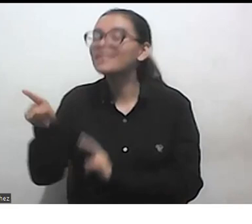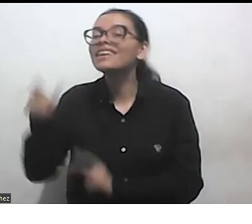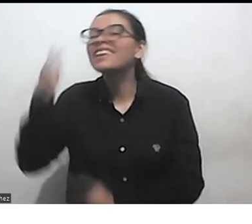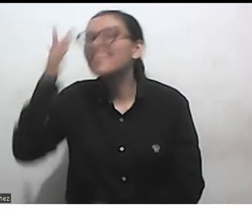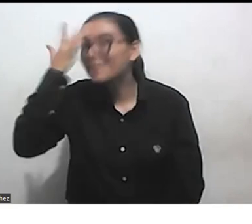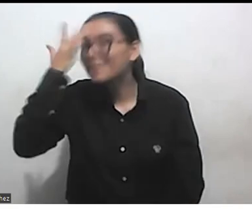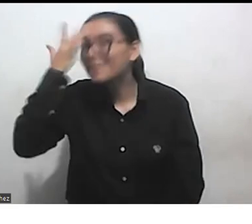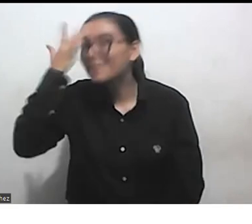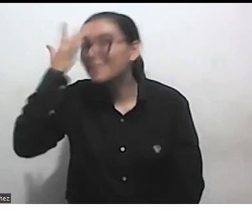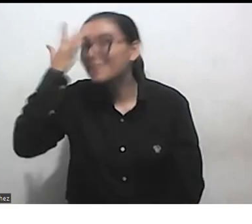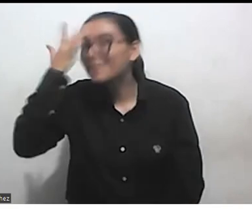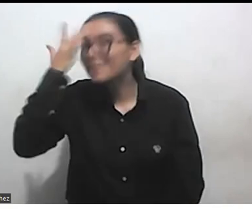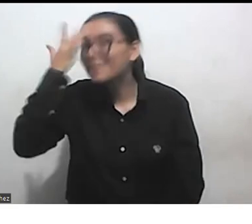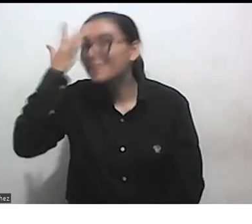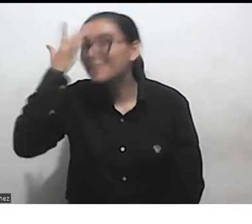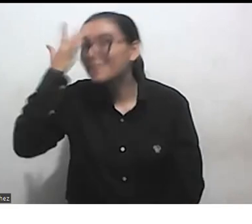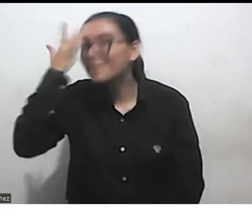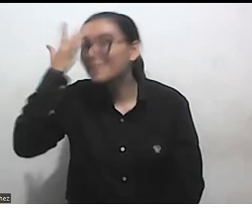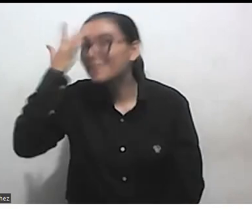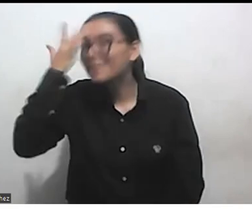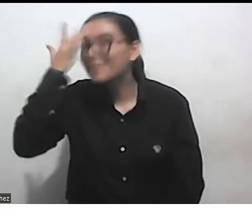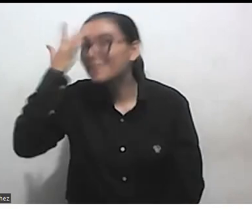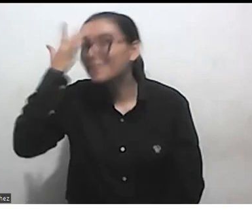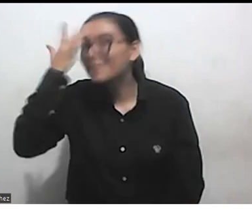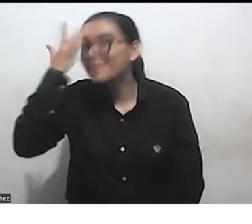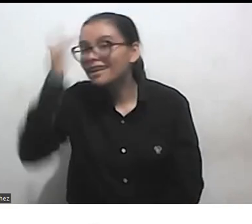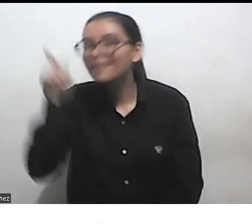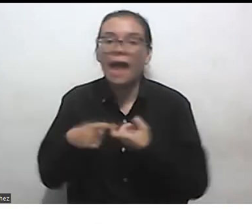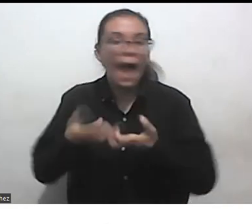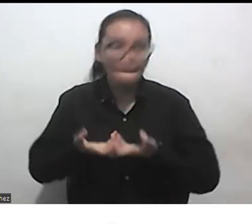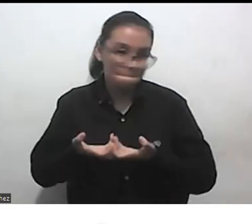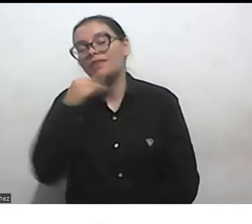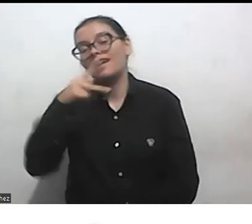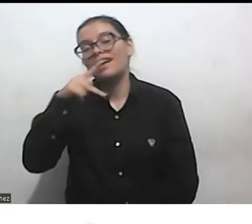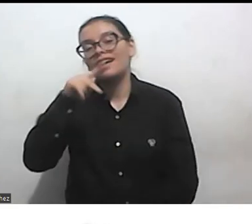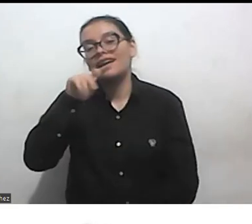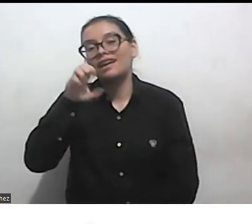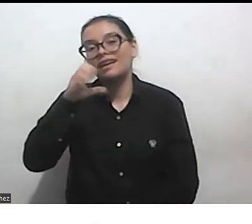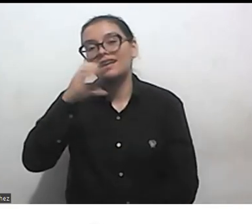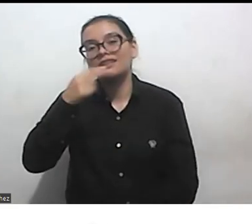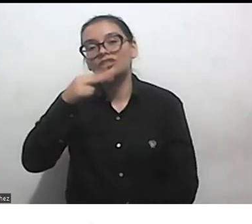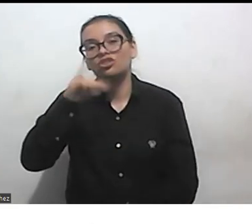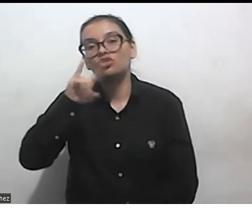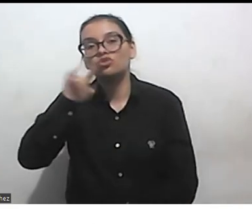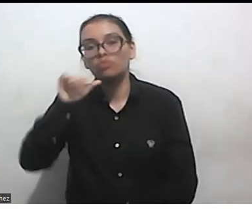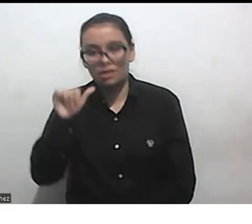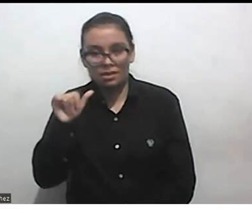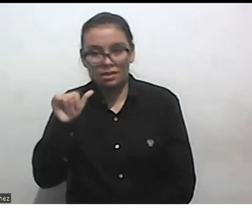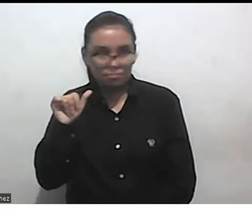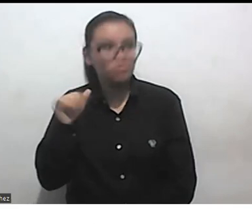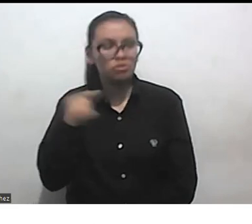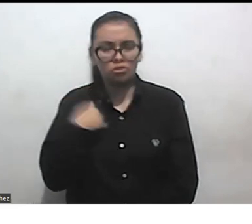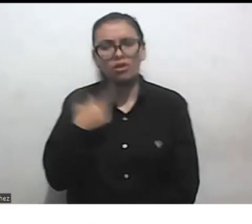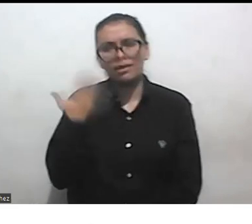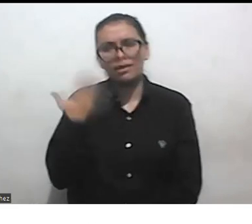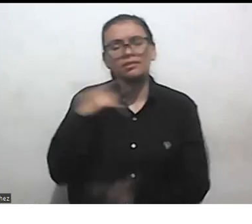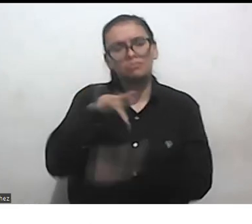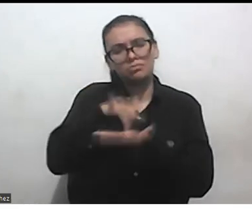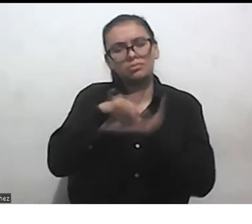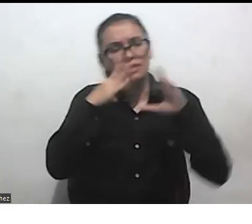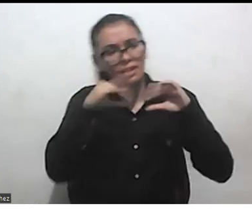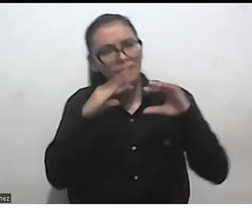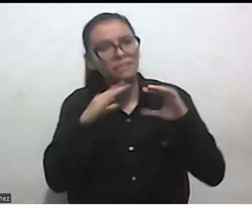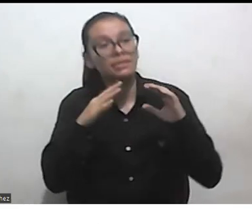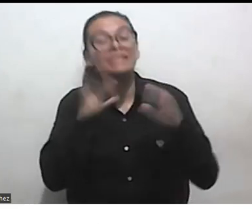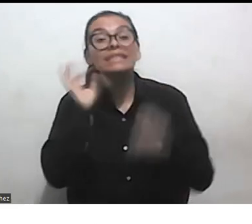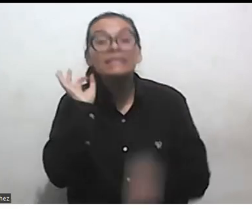quechua también hay un estudio que yo he usado en ciertas clases y que siempre lo traigo cuando hablamos